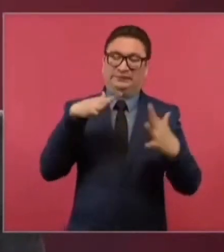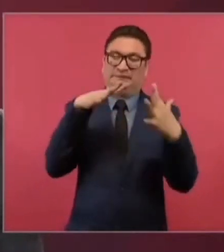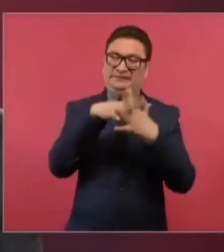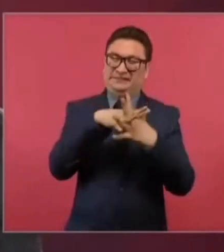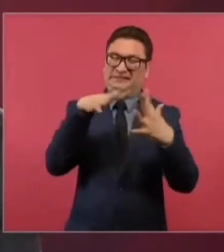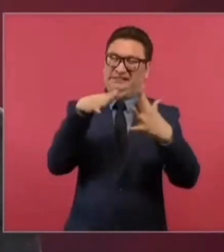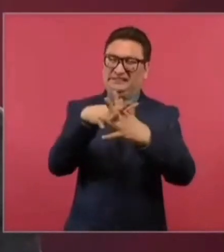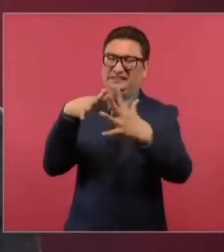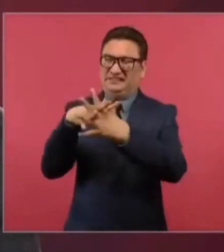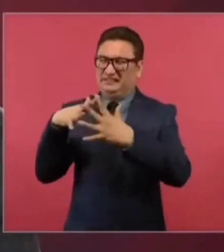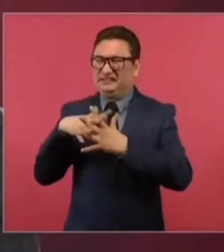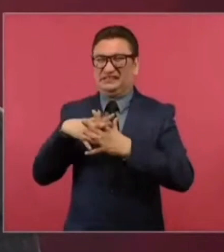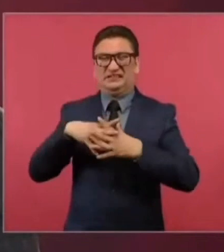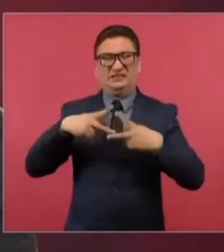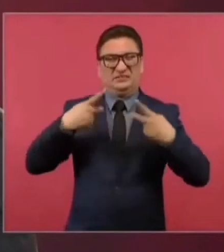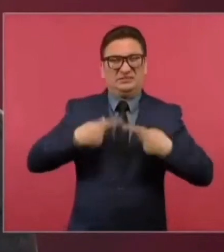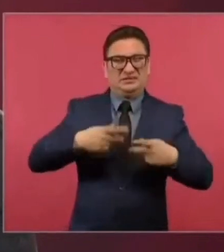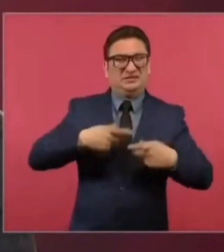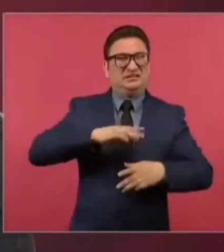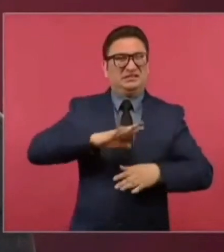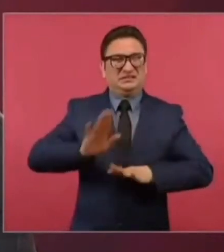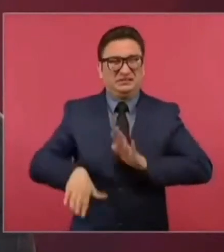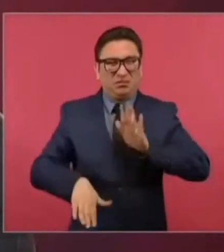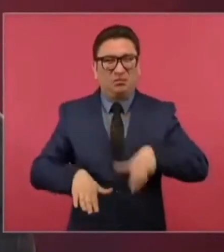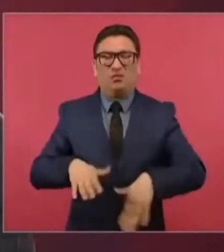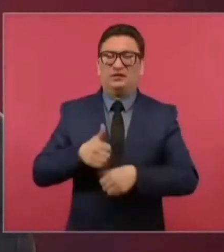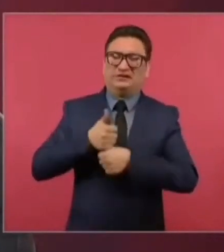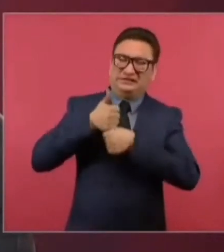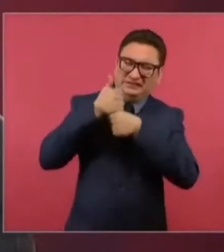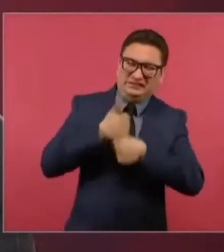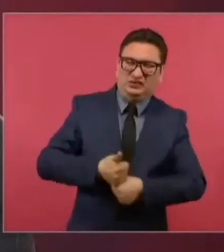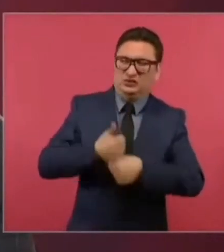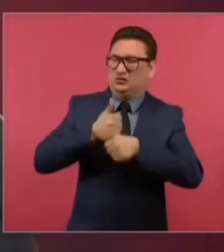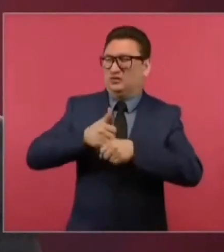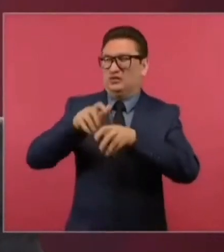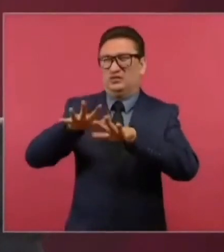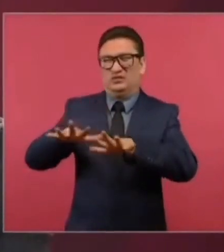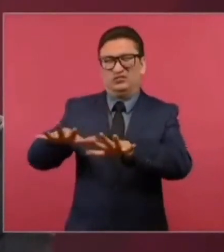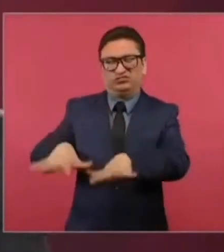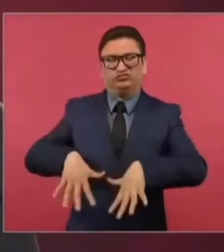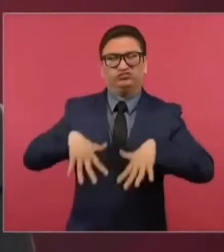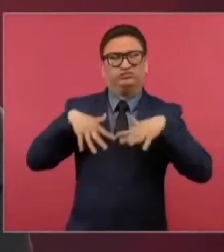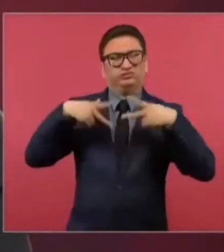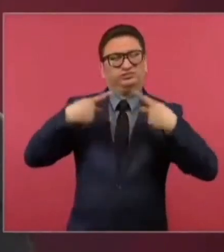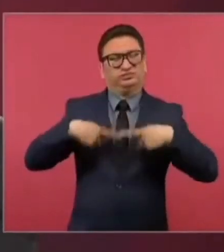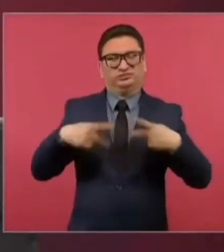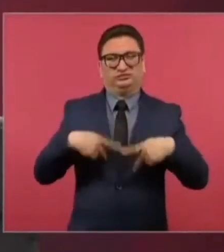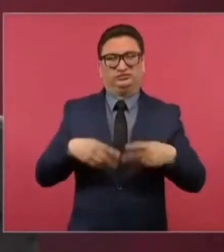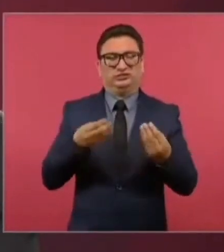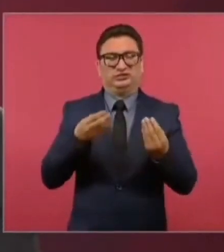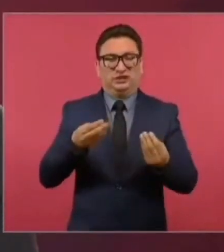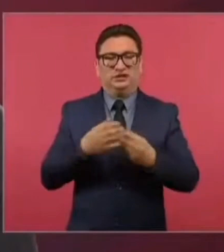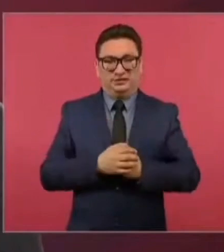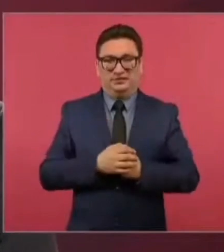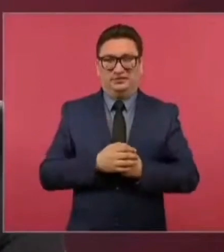vidas, sufrimientos de la gente y además